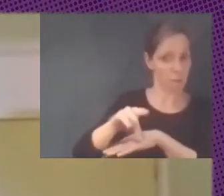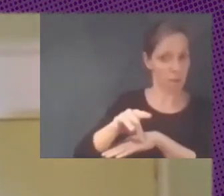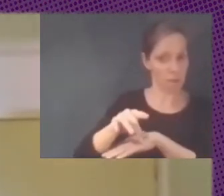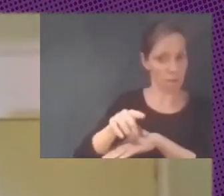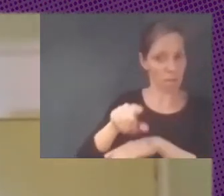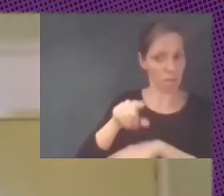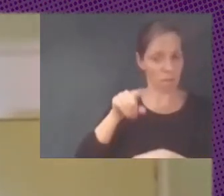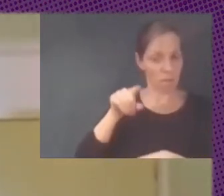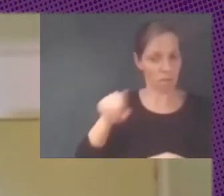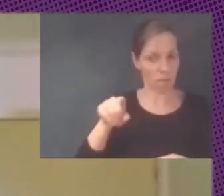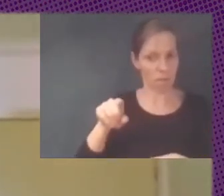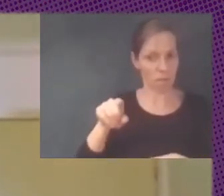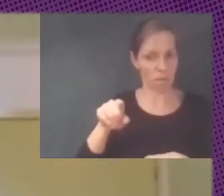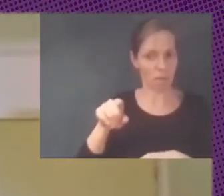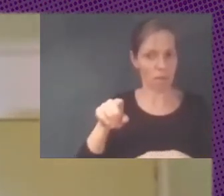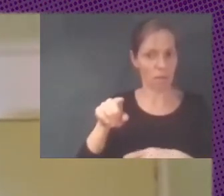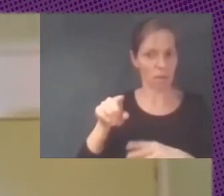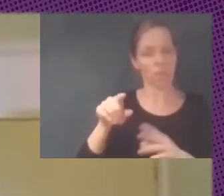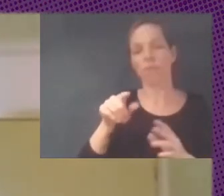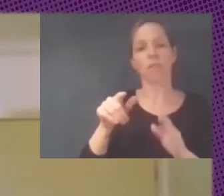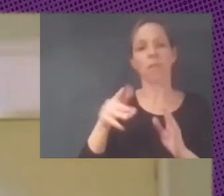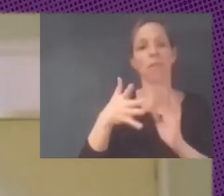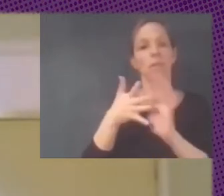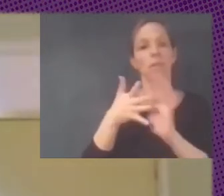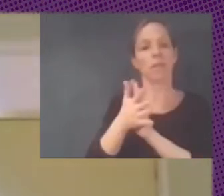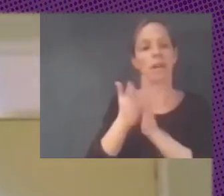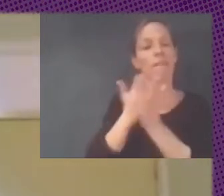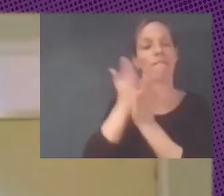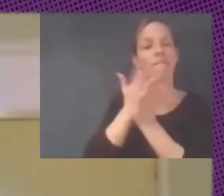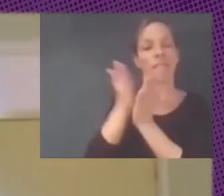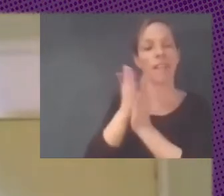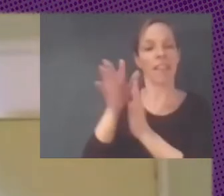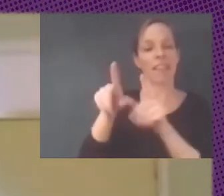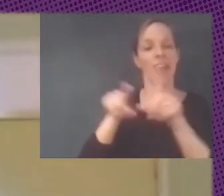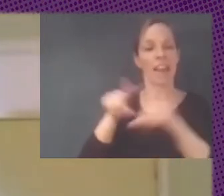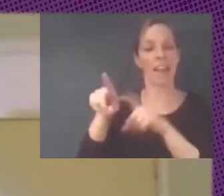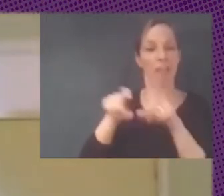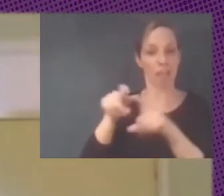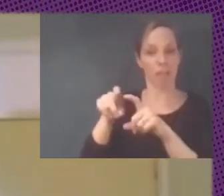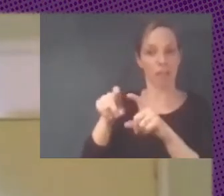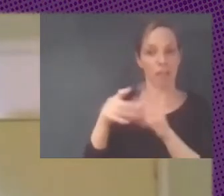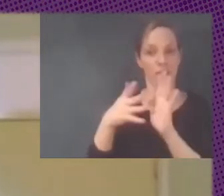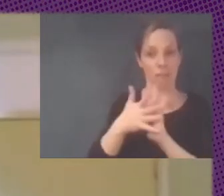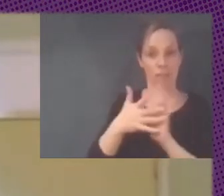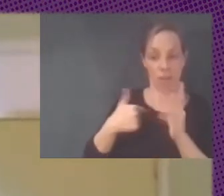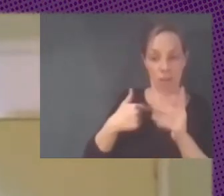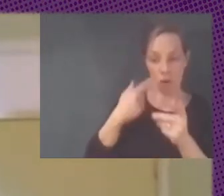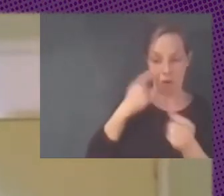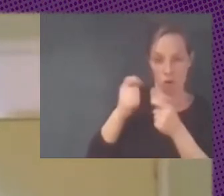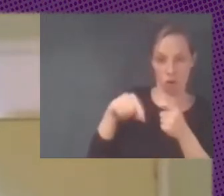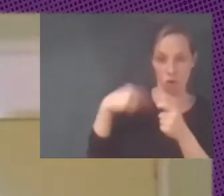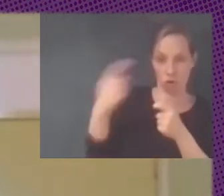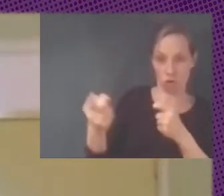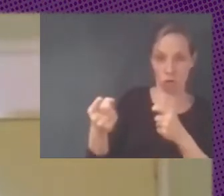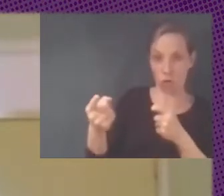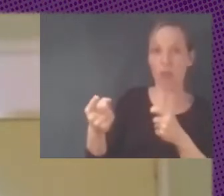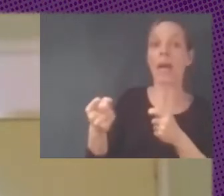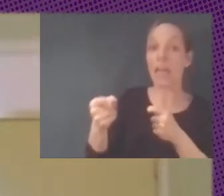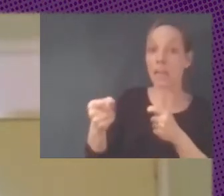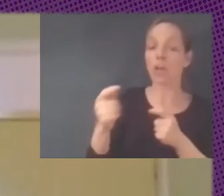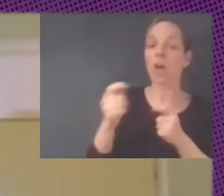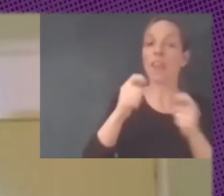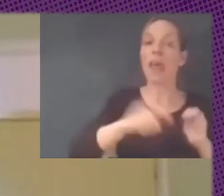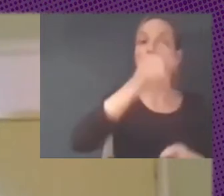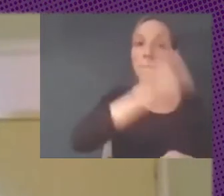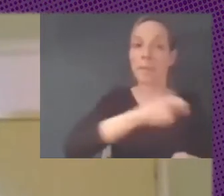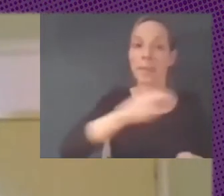hizo en todas las elecciones haciendo un control una modulación de la población poniendo